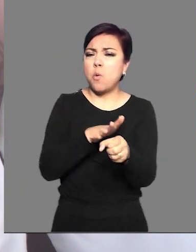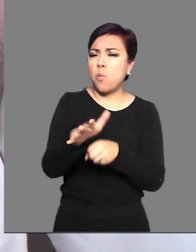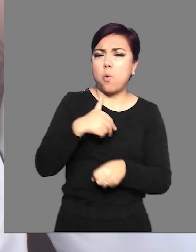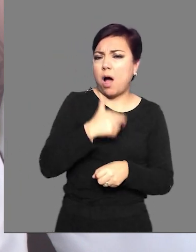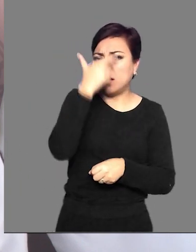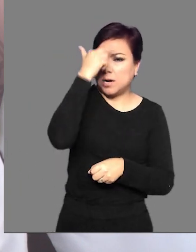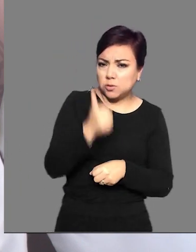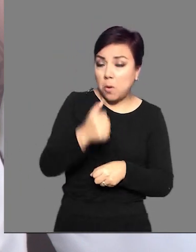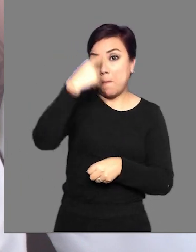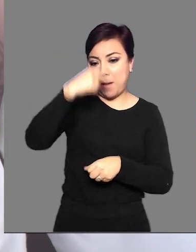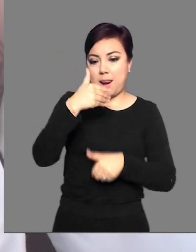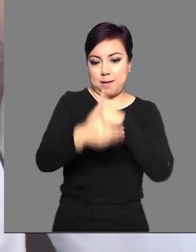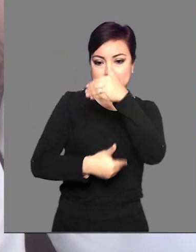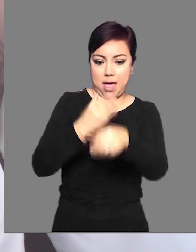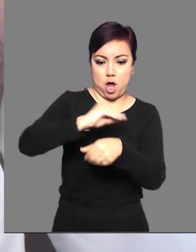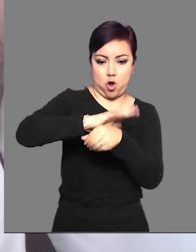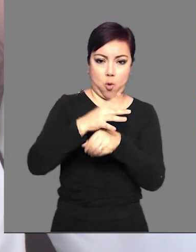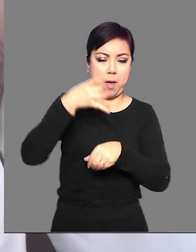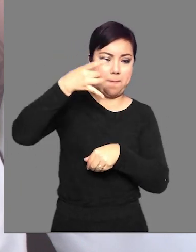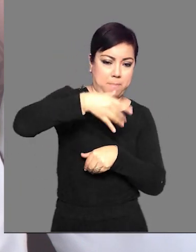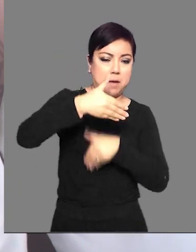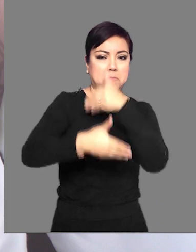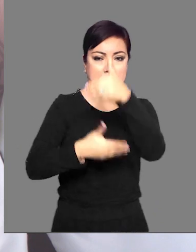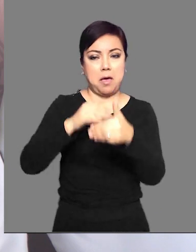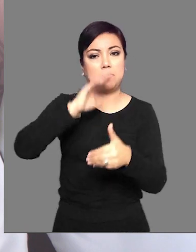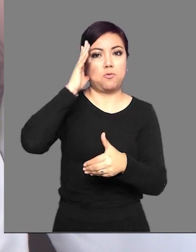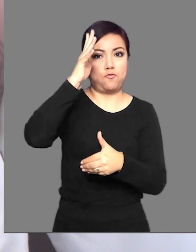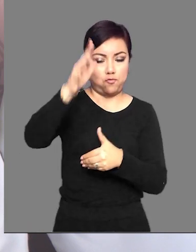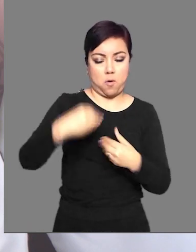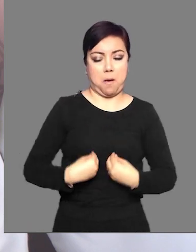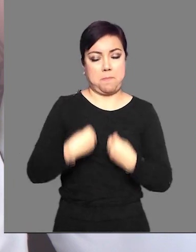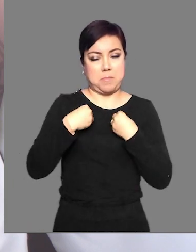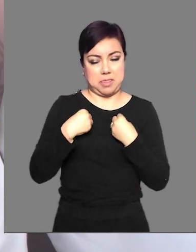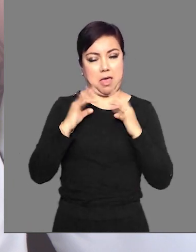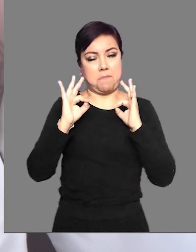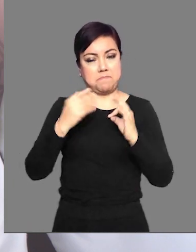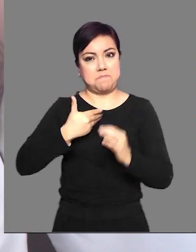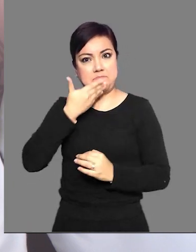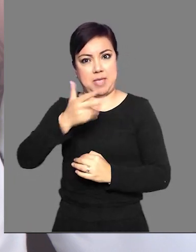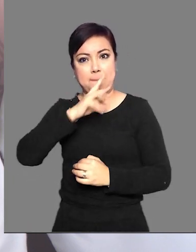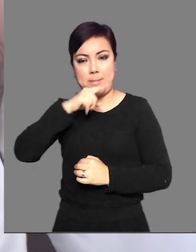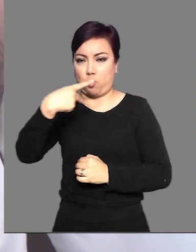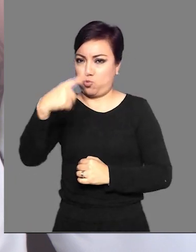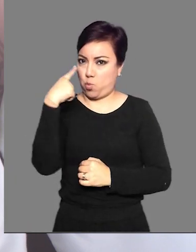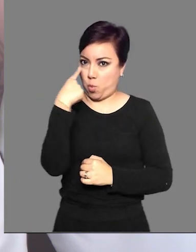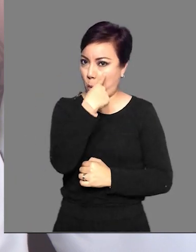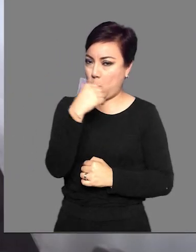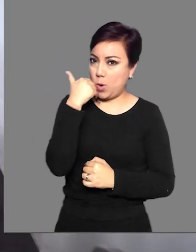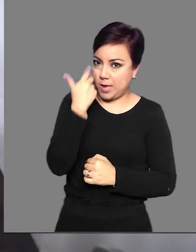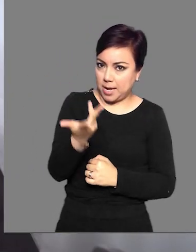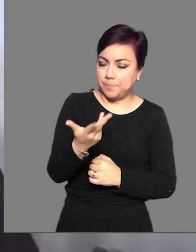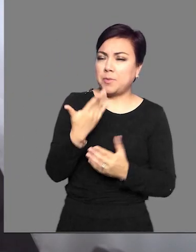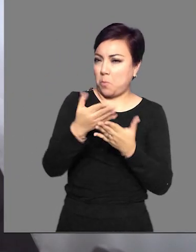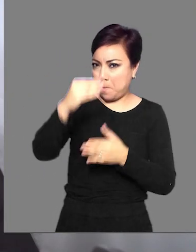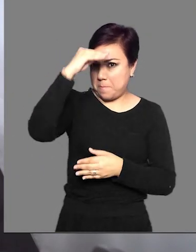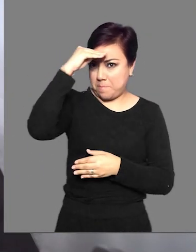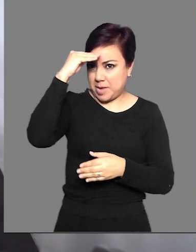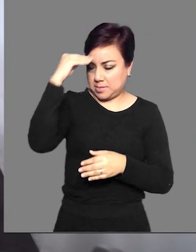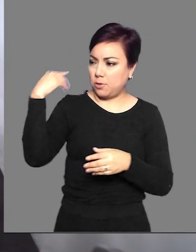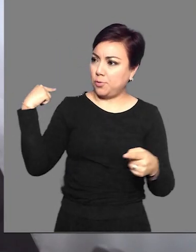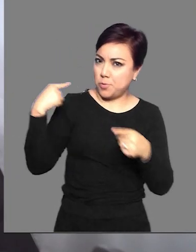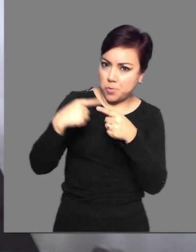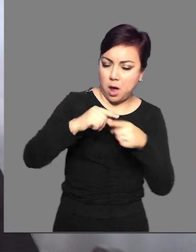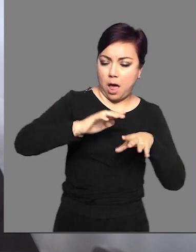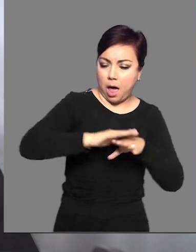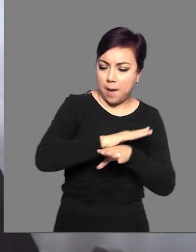para enfrentar esta pandemia, sino también para vivir la vida que realmente quieres. Piénsalo. Son muchos los cambios que